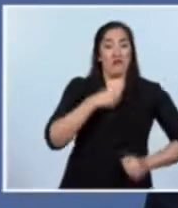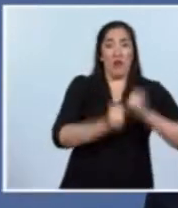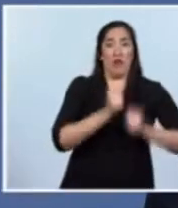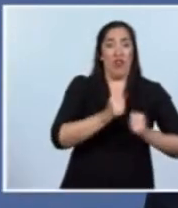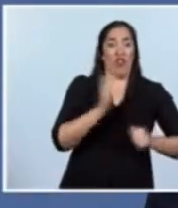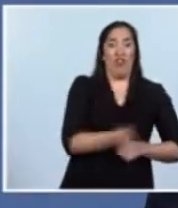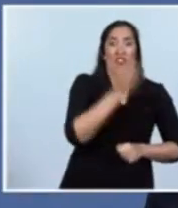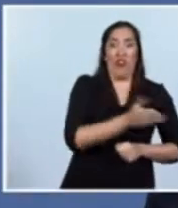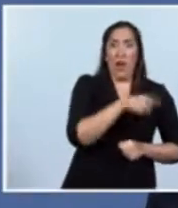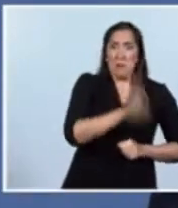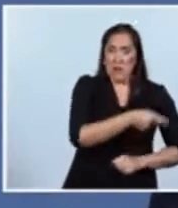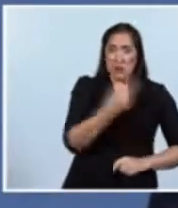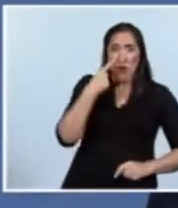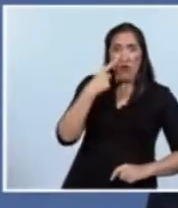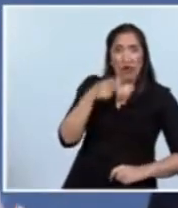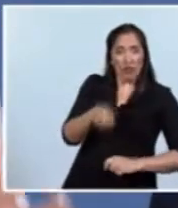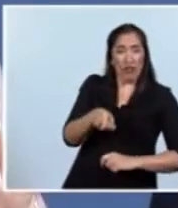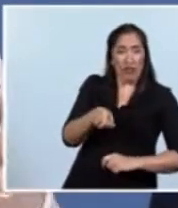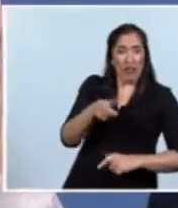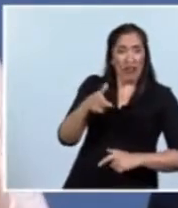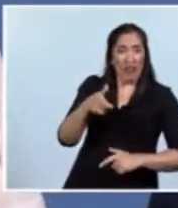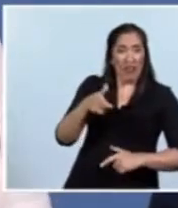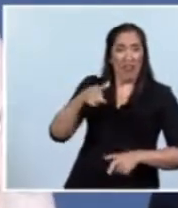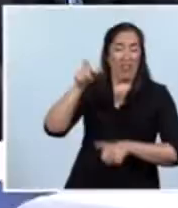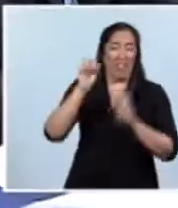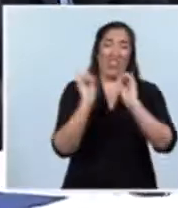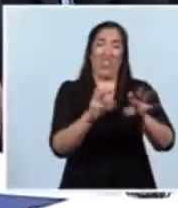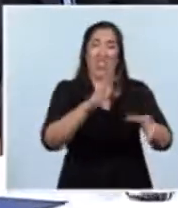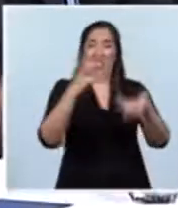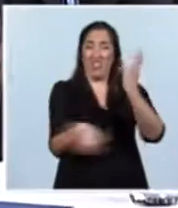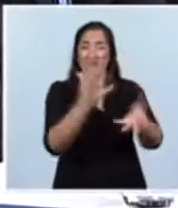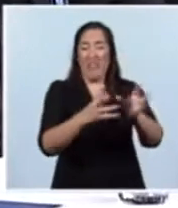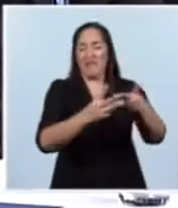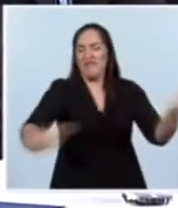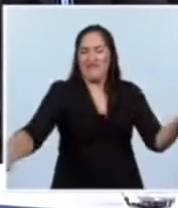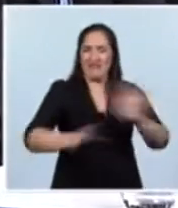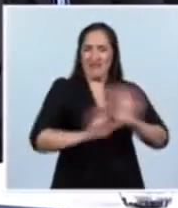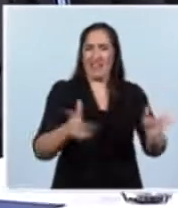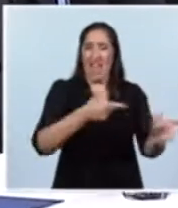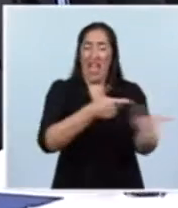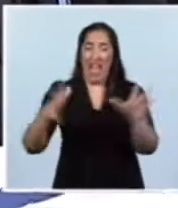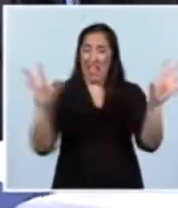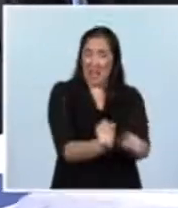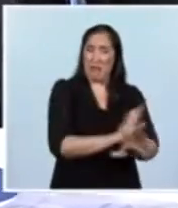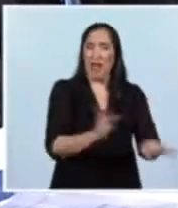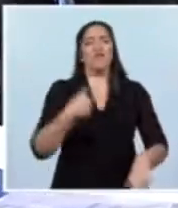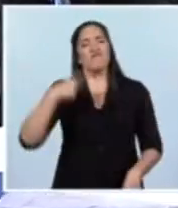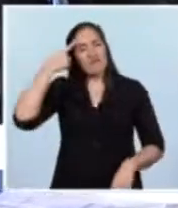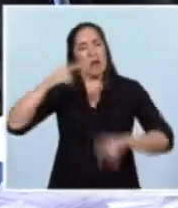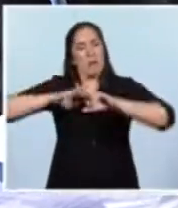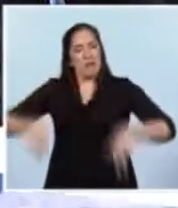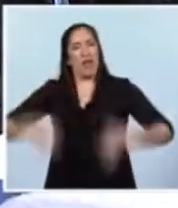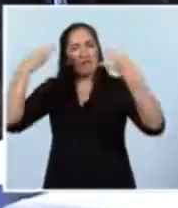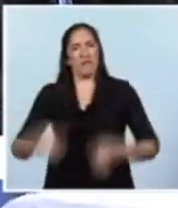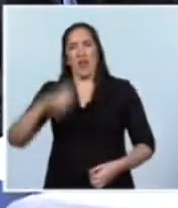sean los que controlen el desarme, queremos convertirlo en una agencia nacional y que sea una política pública del Estado controlada